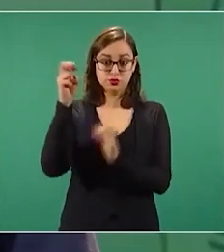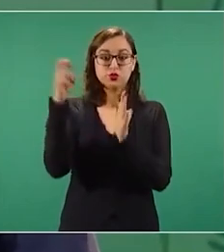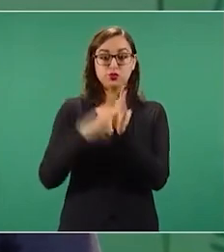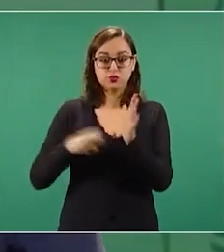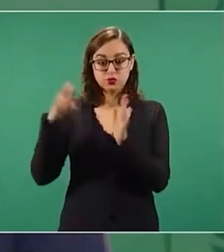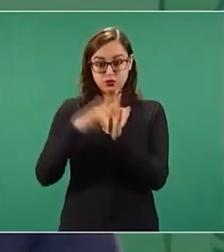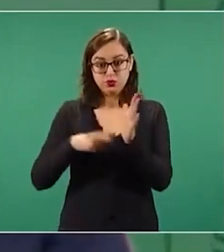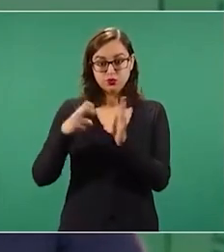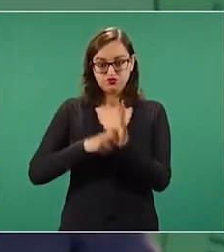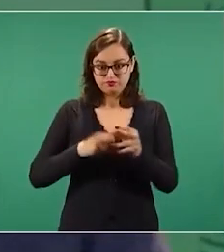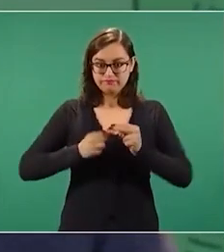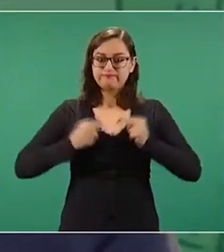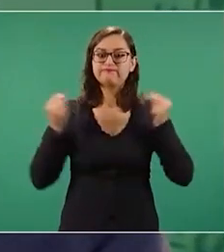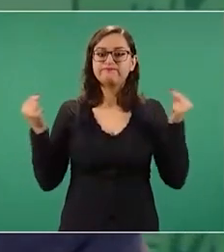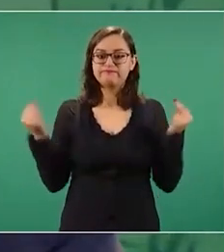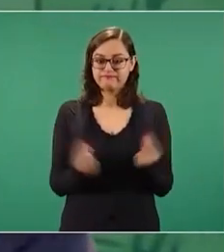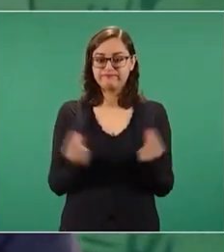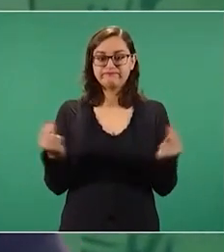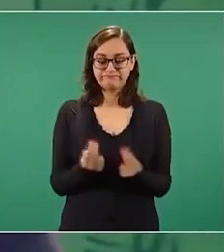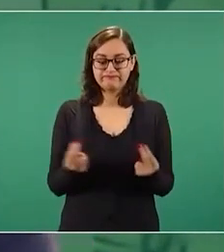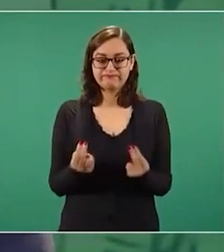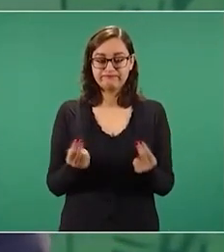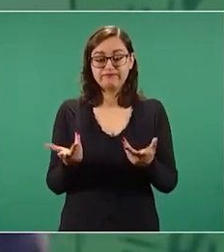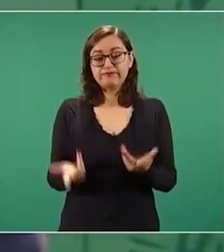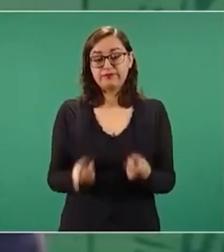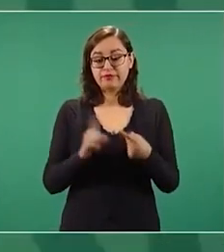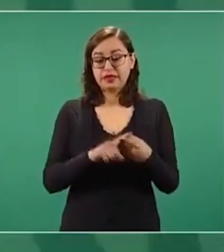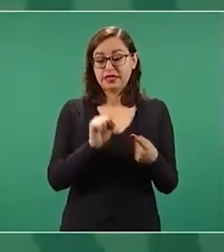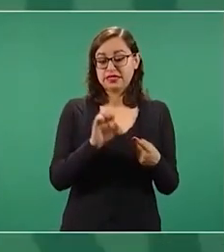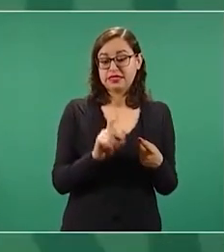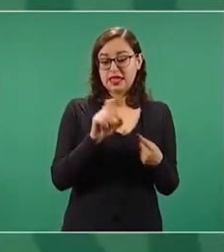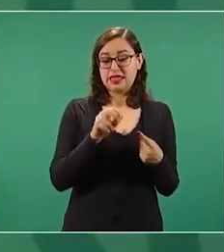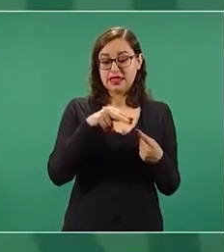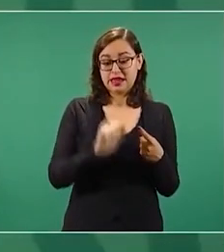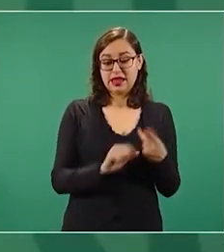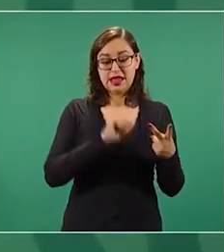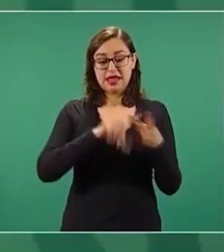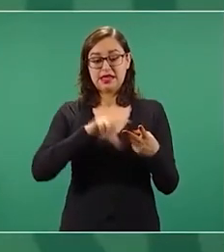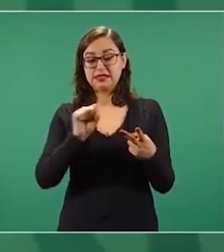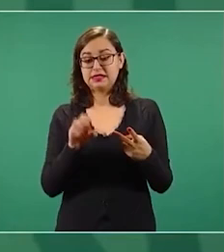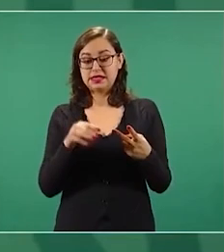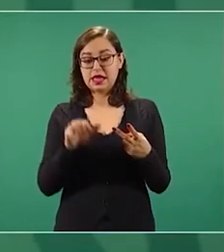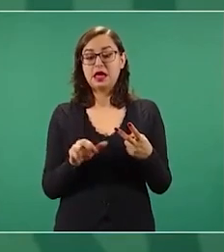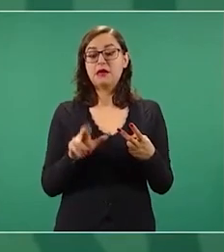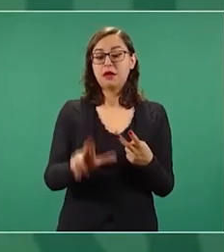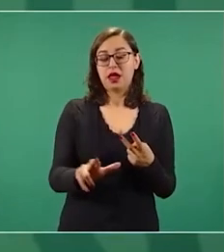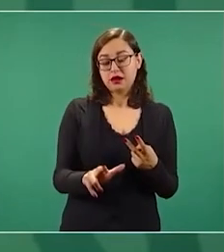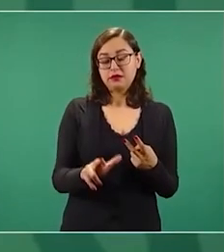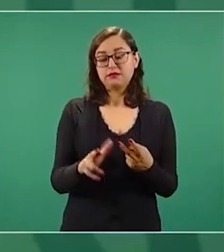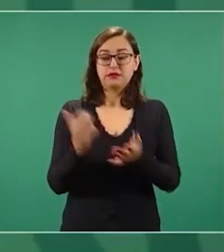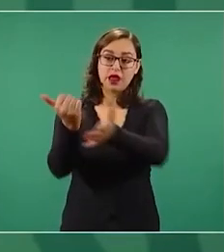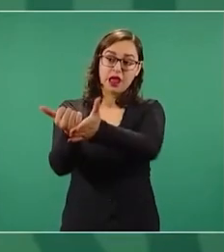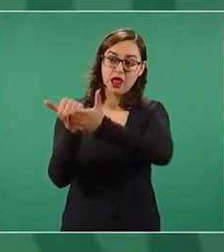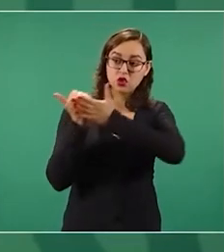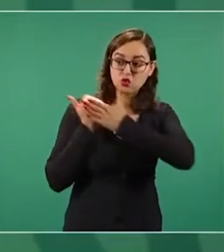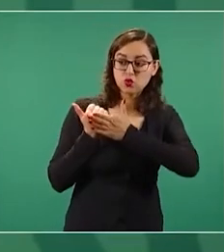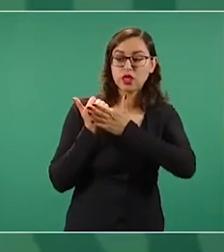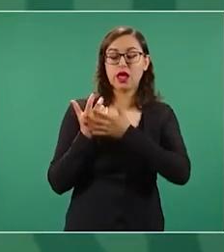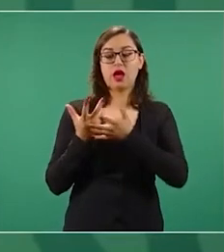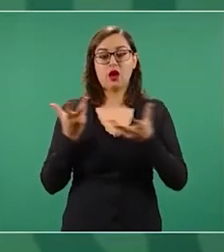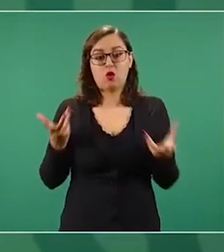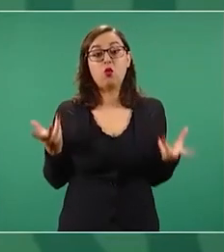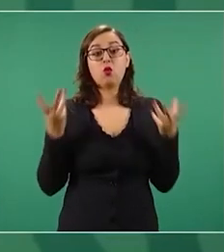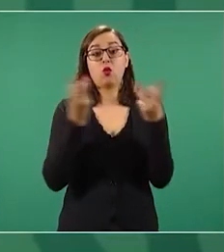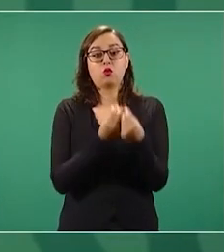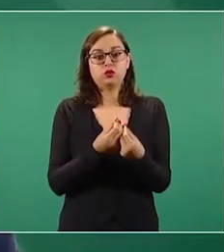para que tanto la Secretaría de la Defensa como la Secretaría de Marina pudieran ayudarnos en tareas de seguridad